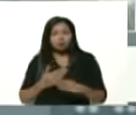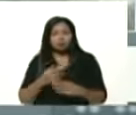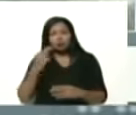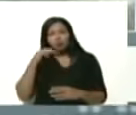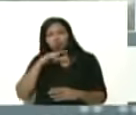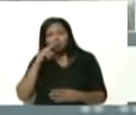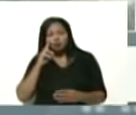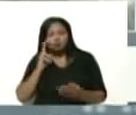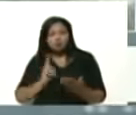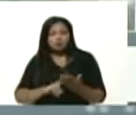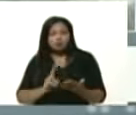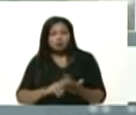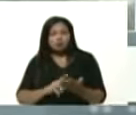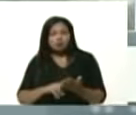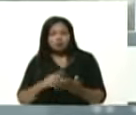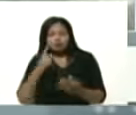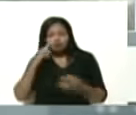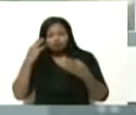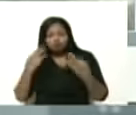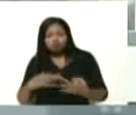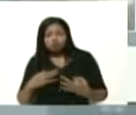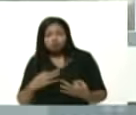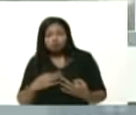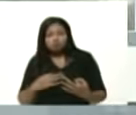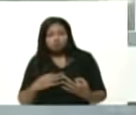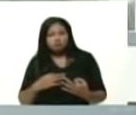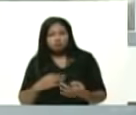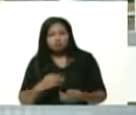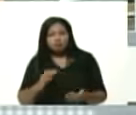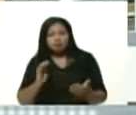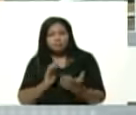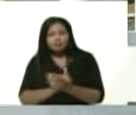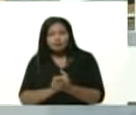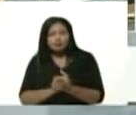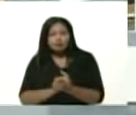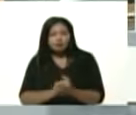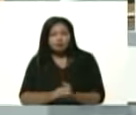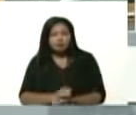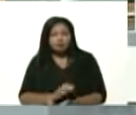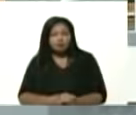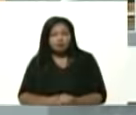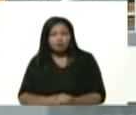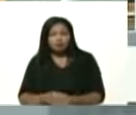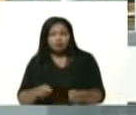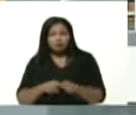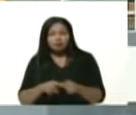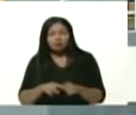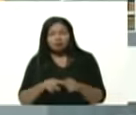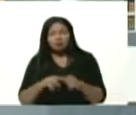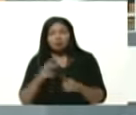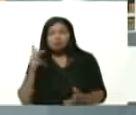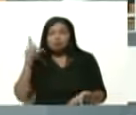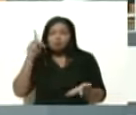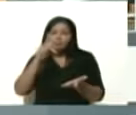de verdad, yo estoy convencido, señoras ministras, compañeras, que debemos volver a clases presenciales. Es necesario